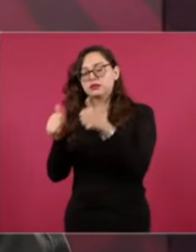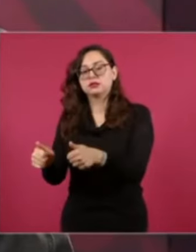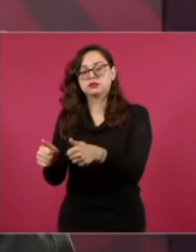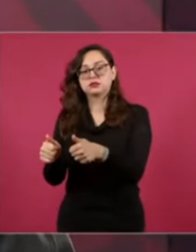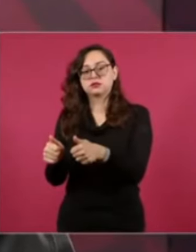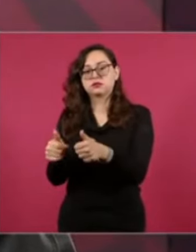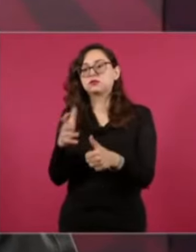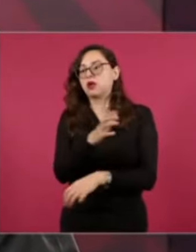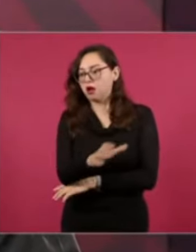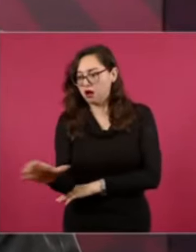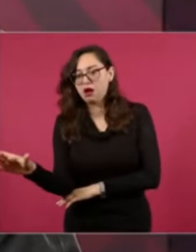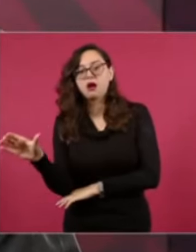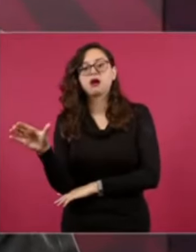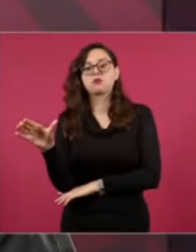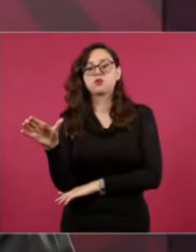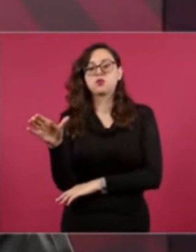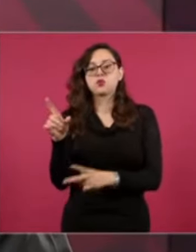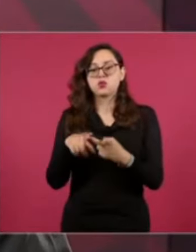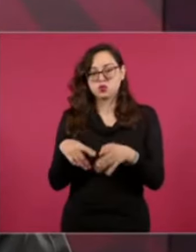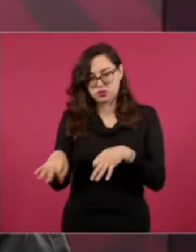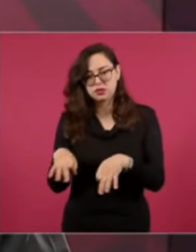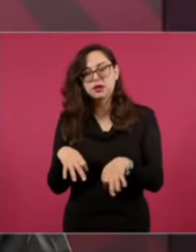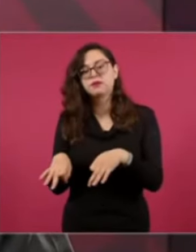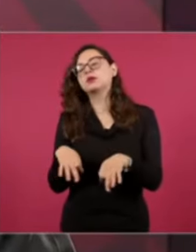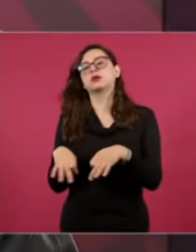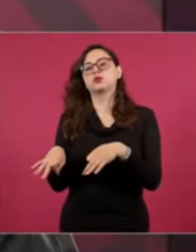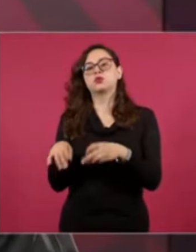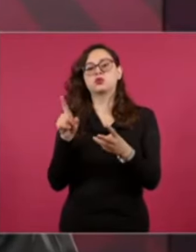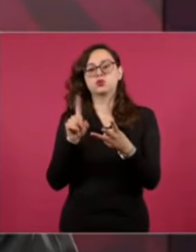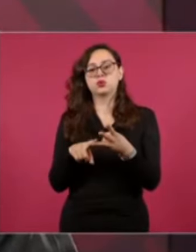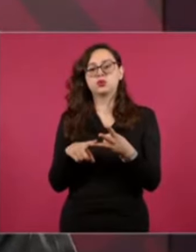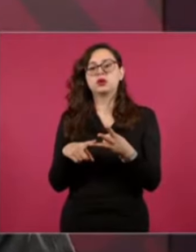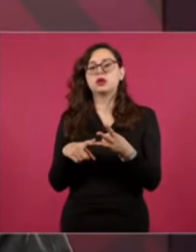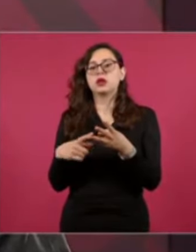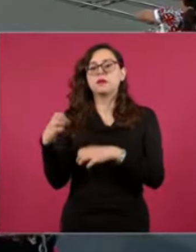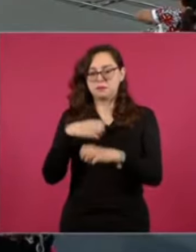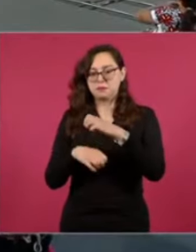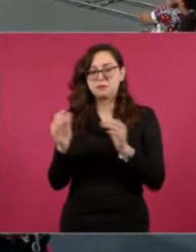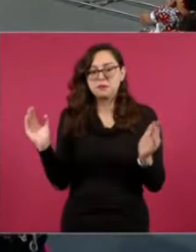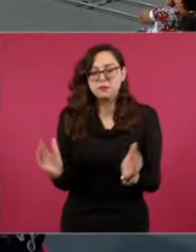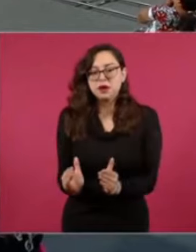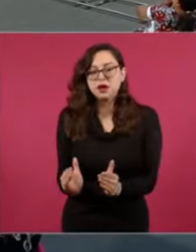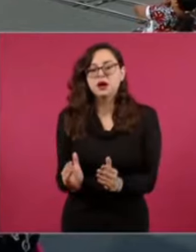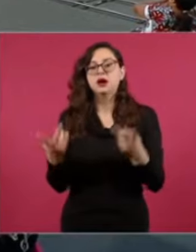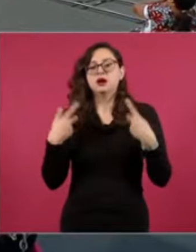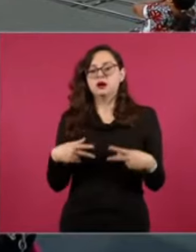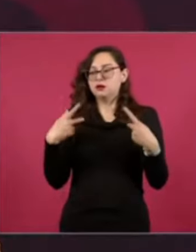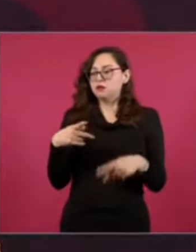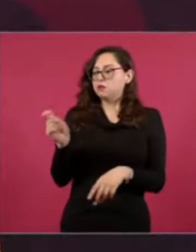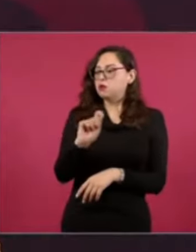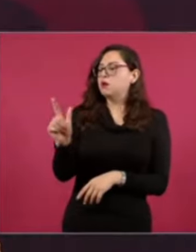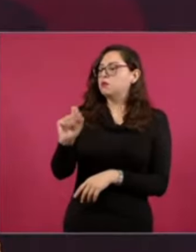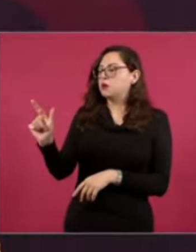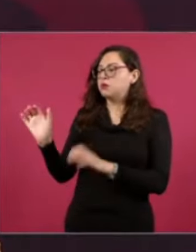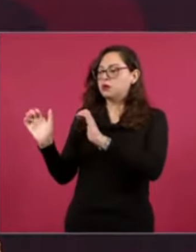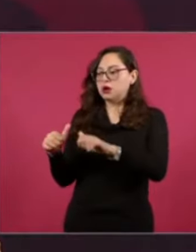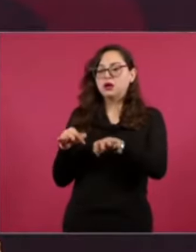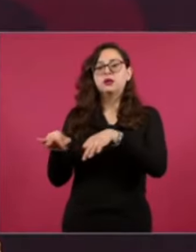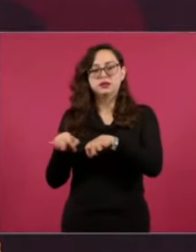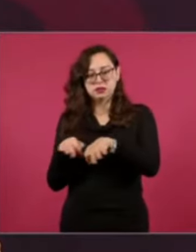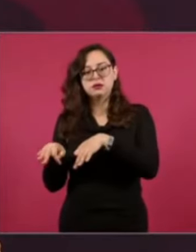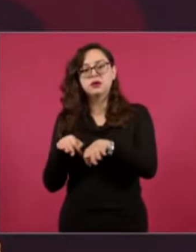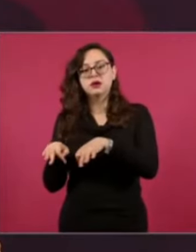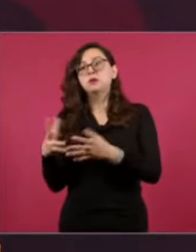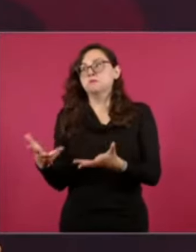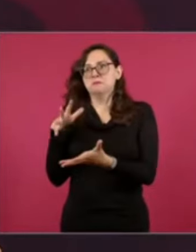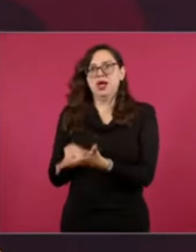A los campesinos. A los obreros. A los pequeños comerciantes. A los profesionales. A